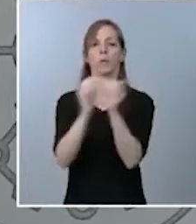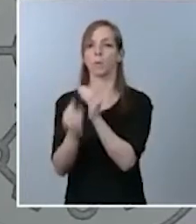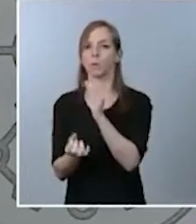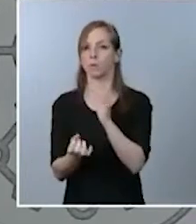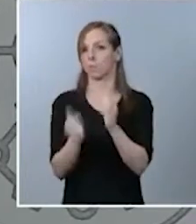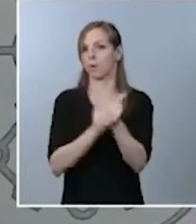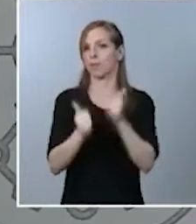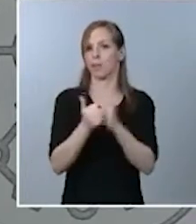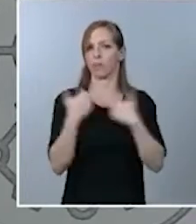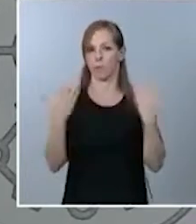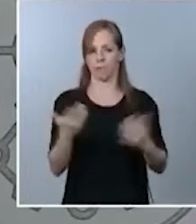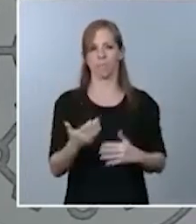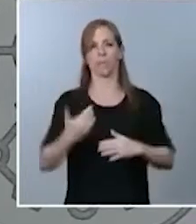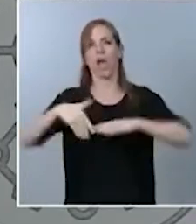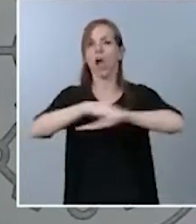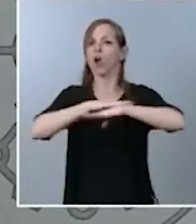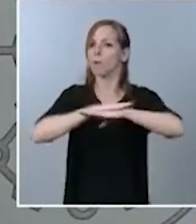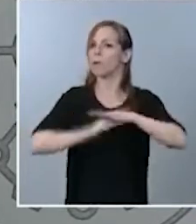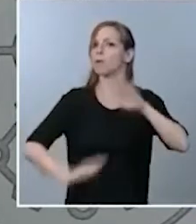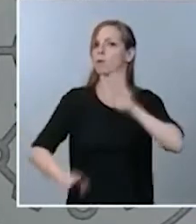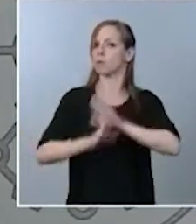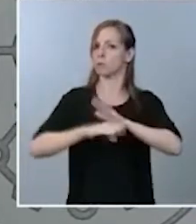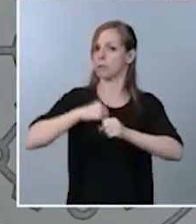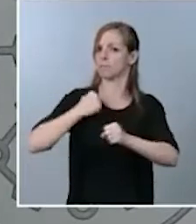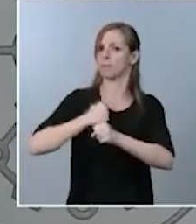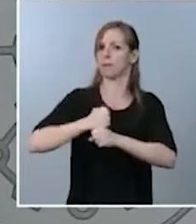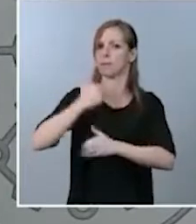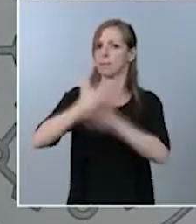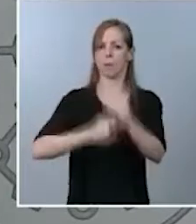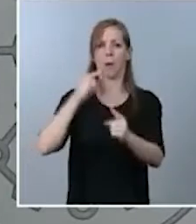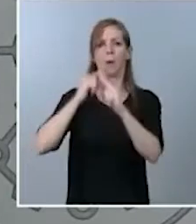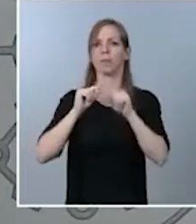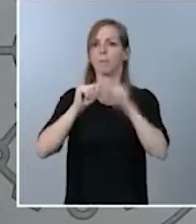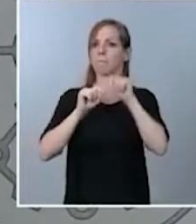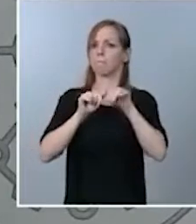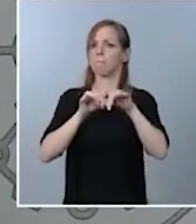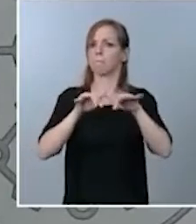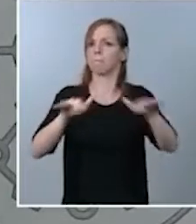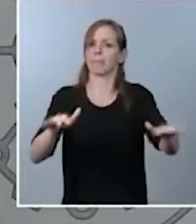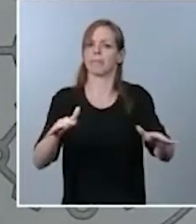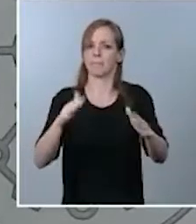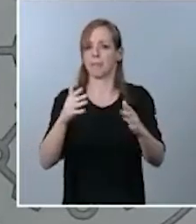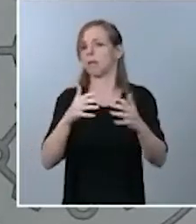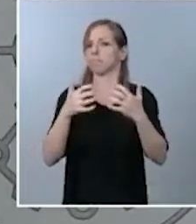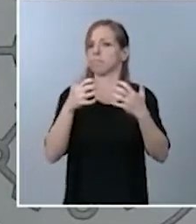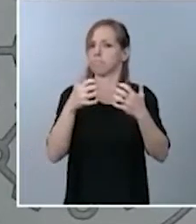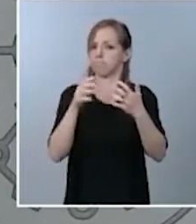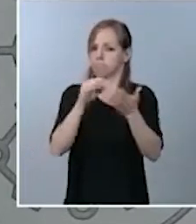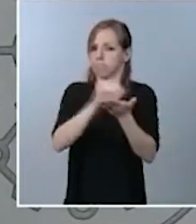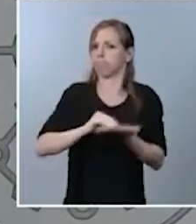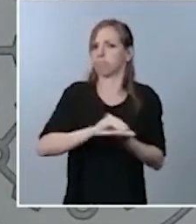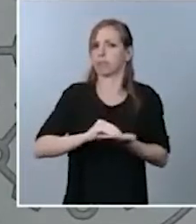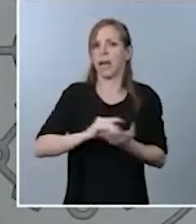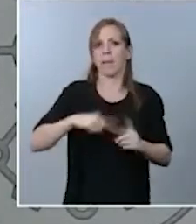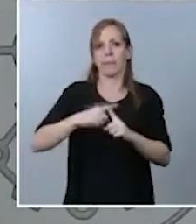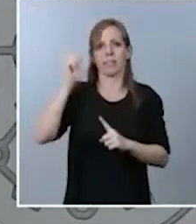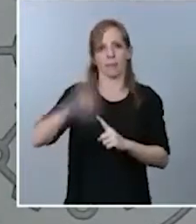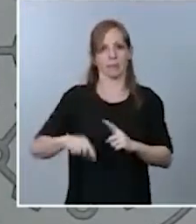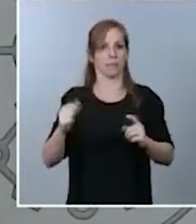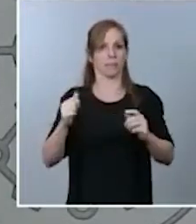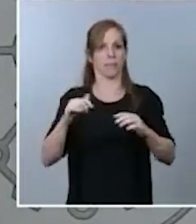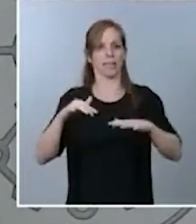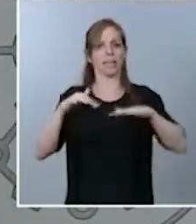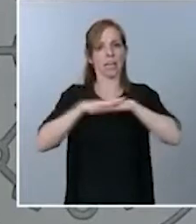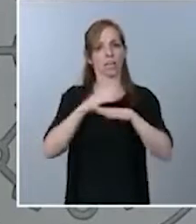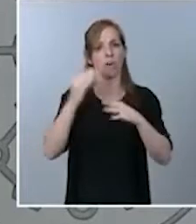para combatir esta pandemia y para fortalecer nuestro tejido productivo. Y, en este sentido, el Consejo de Ministros ha